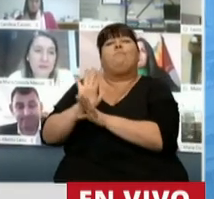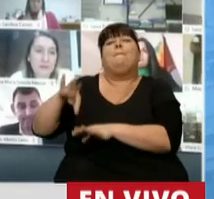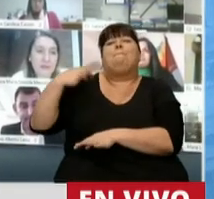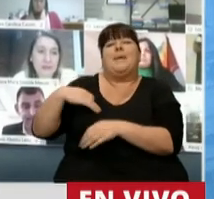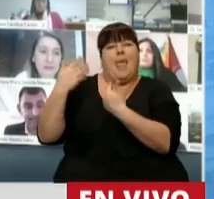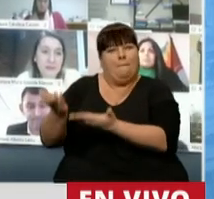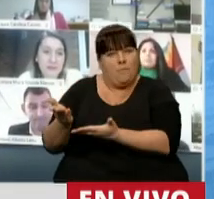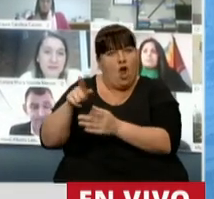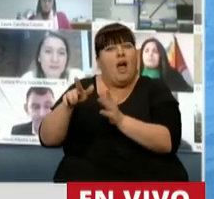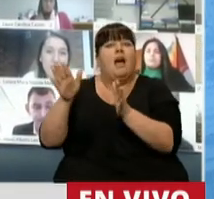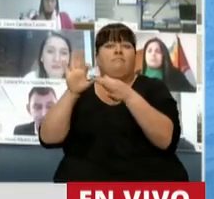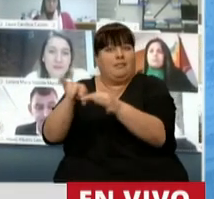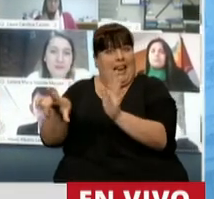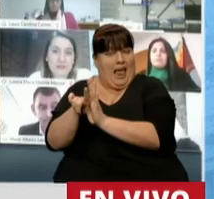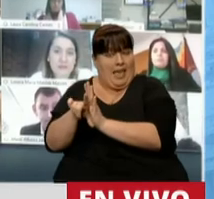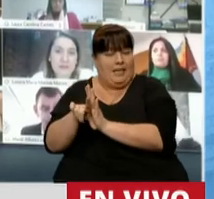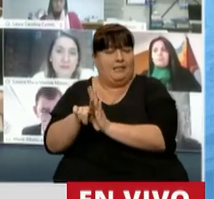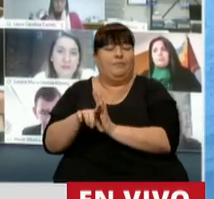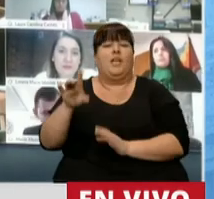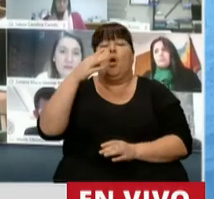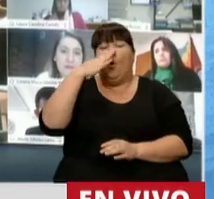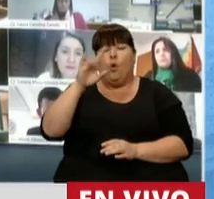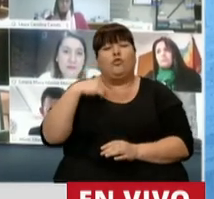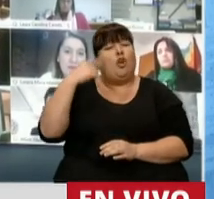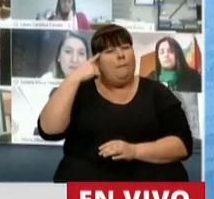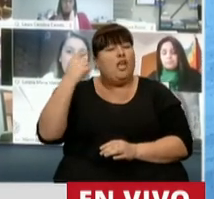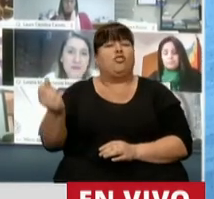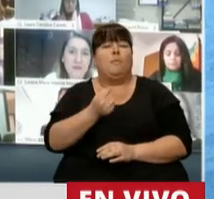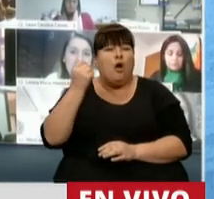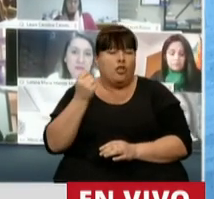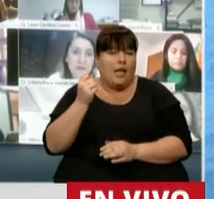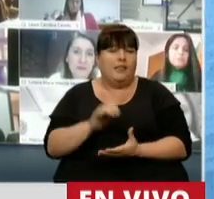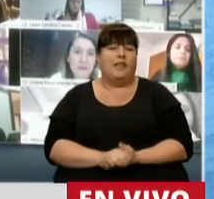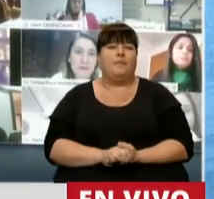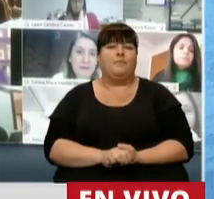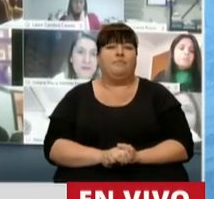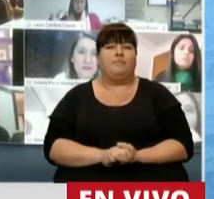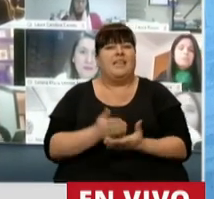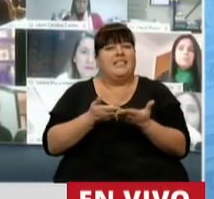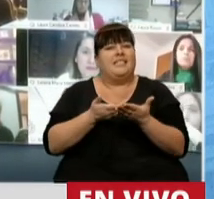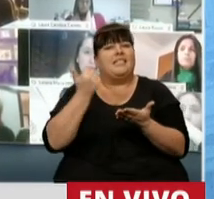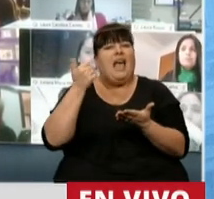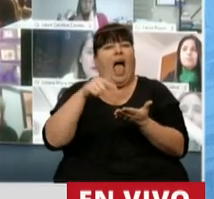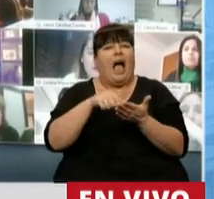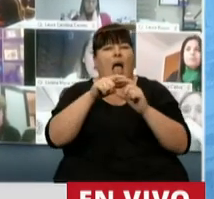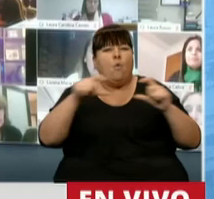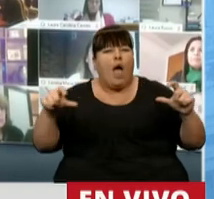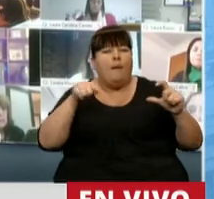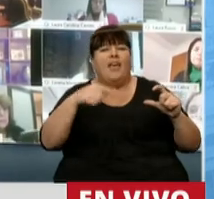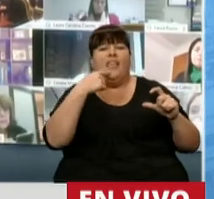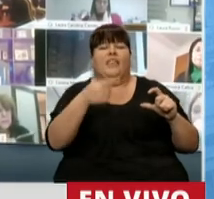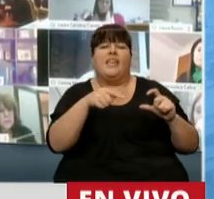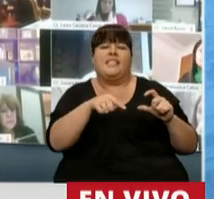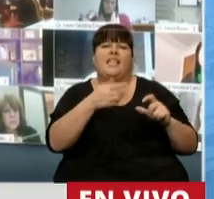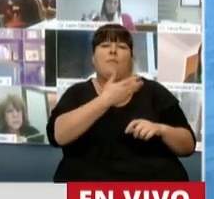¿no es cierto?, junto con esta norma. Y finalmente, me parece muy importante que se haya quitado esa parte donde se